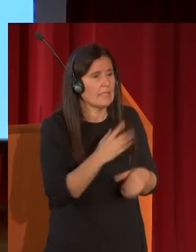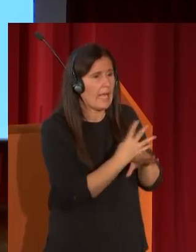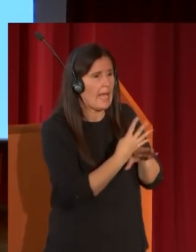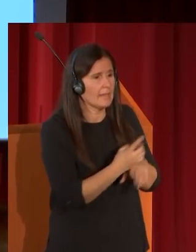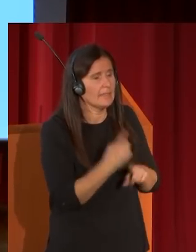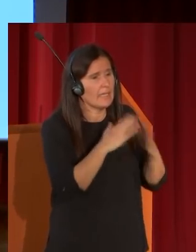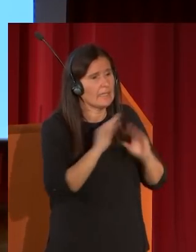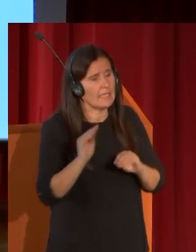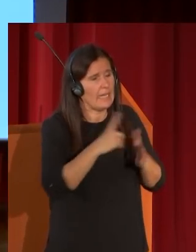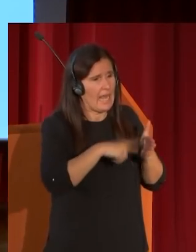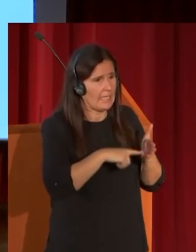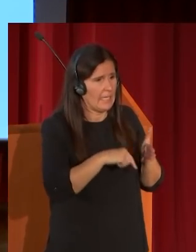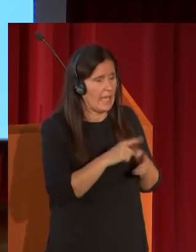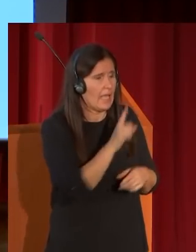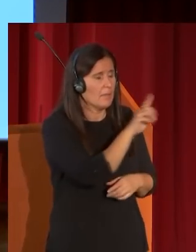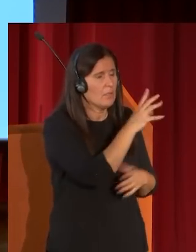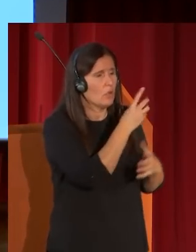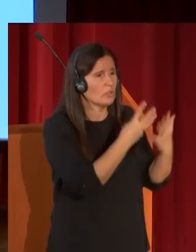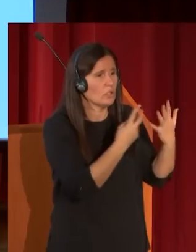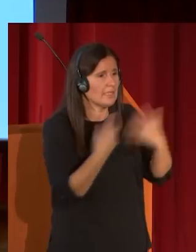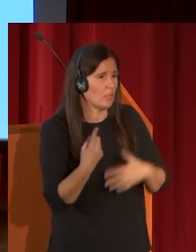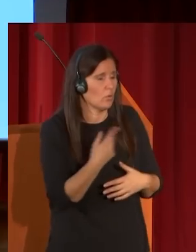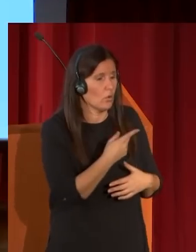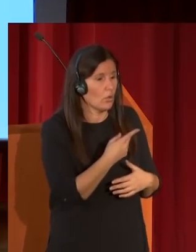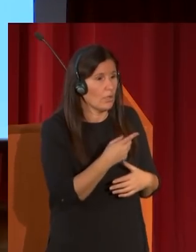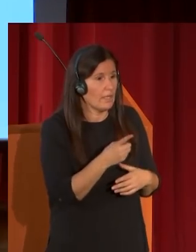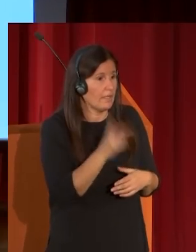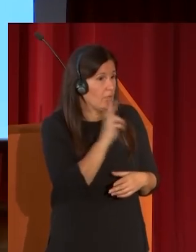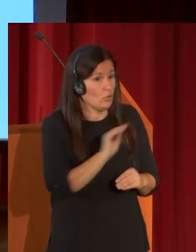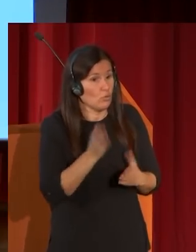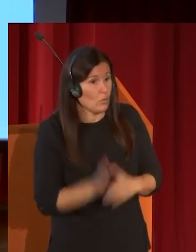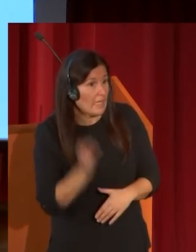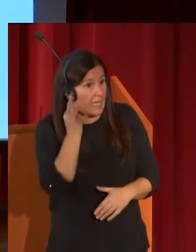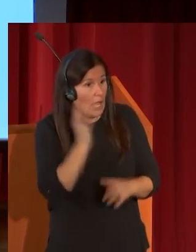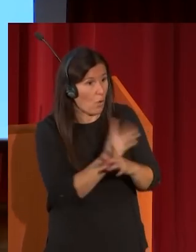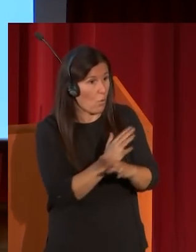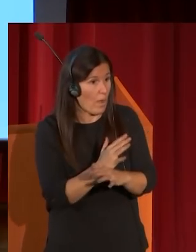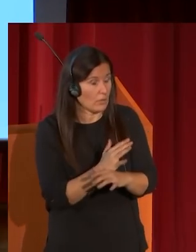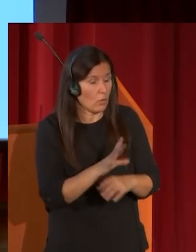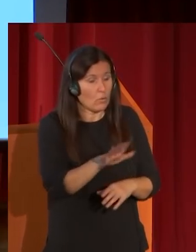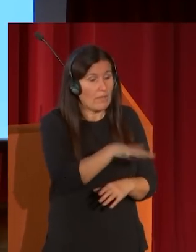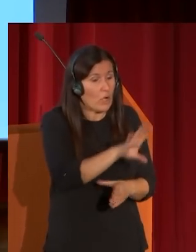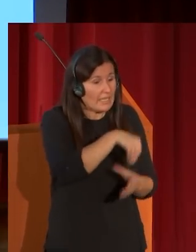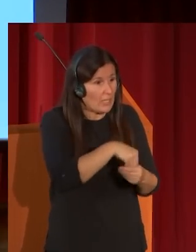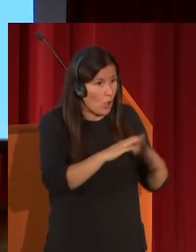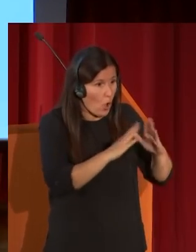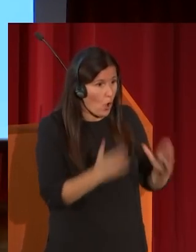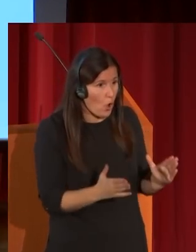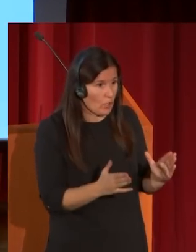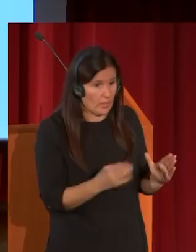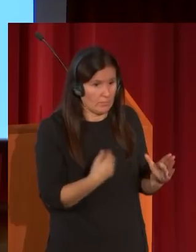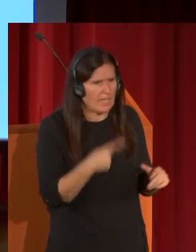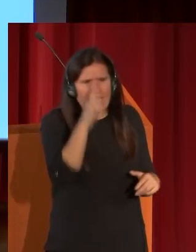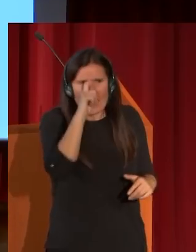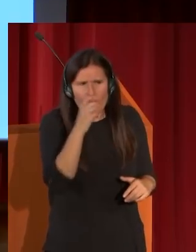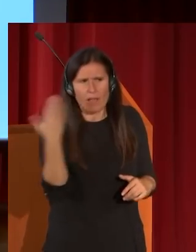1871 es esa visión de su hija jugando en un interior que nos recuerda mucho es el mismo que el de